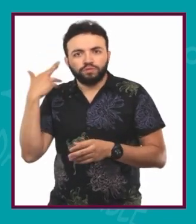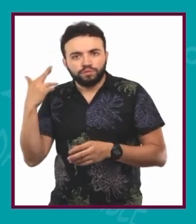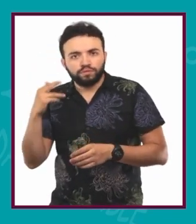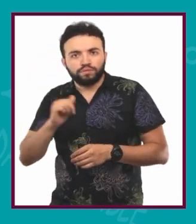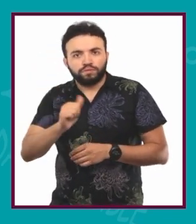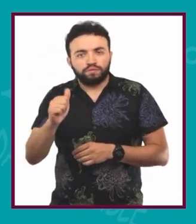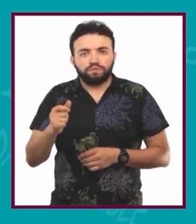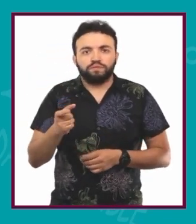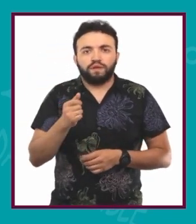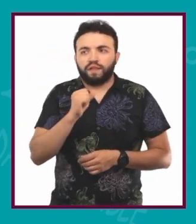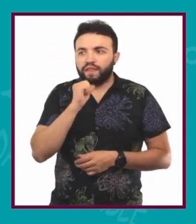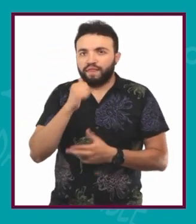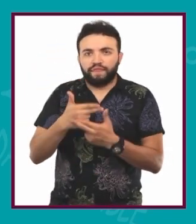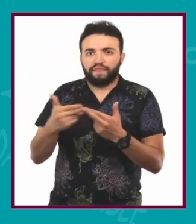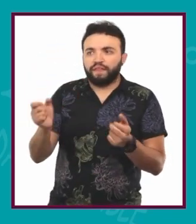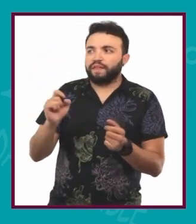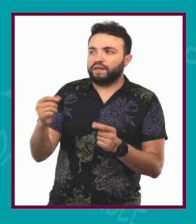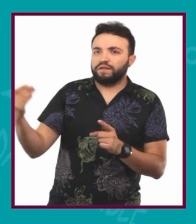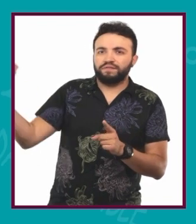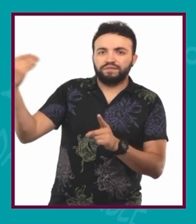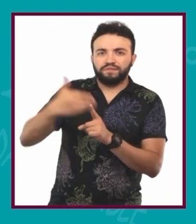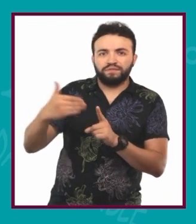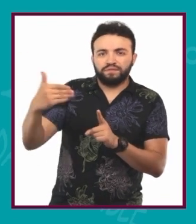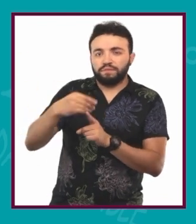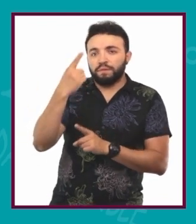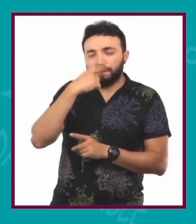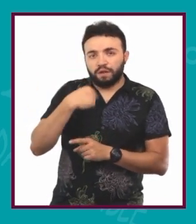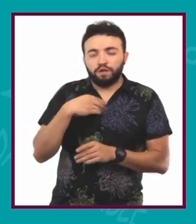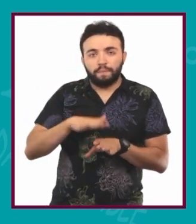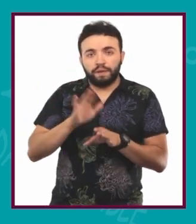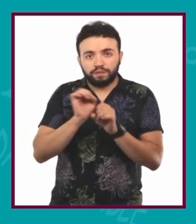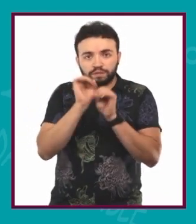y que nada más intervenga para obtener claro el objetivo.